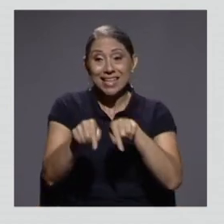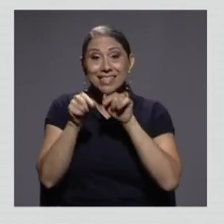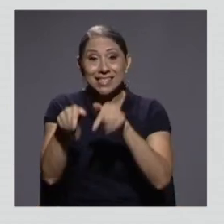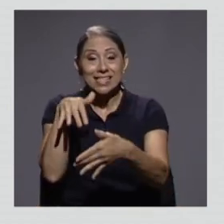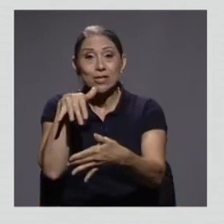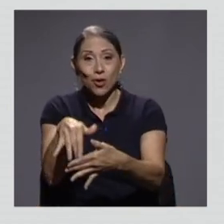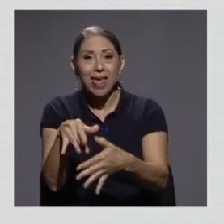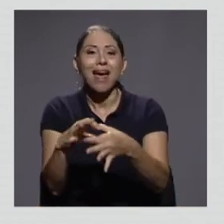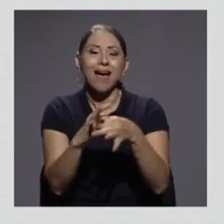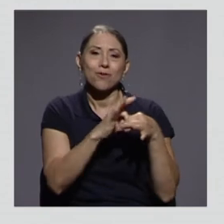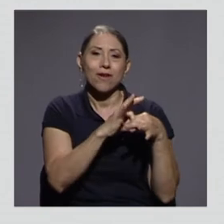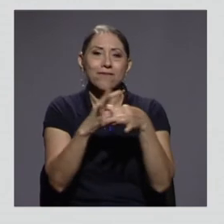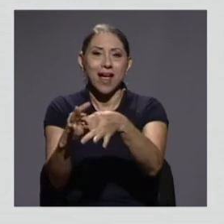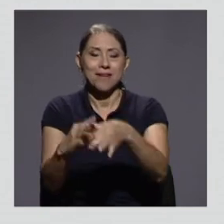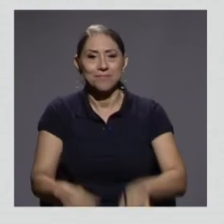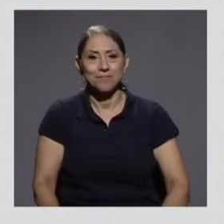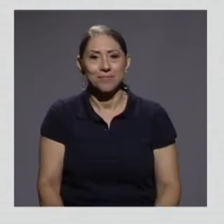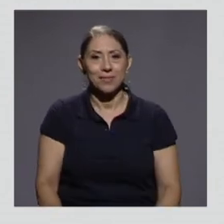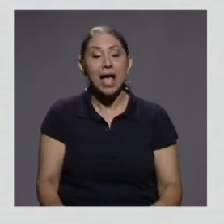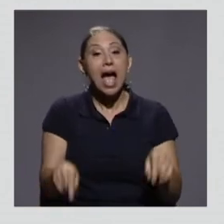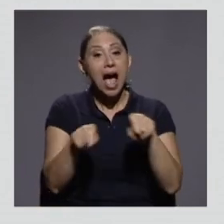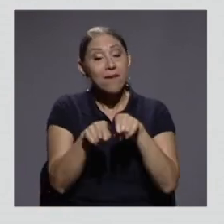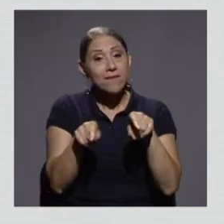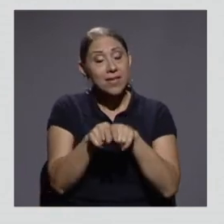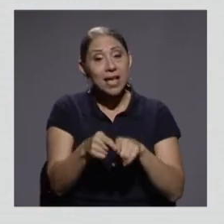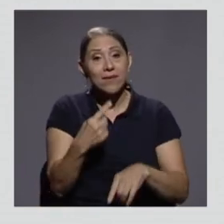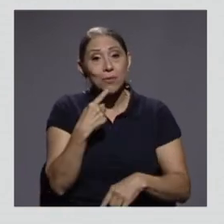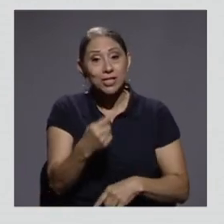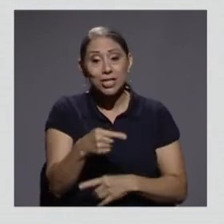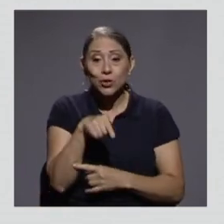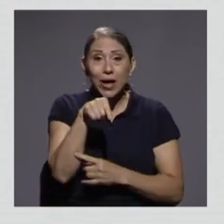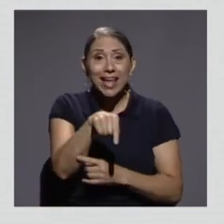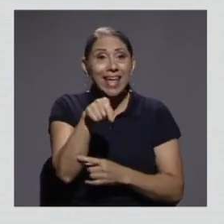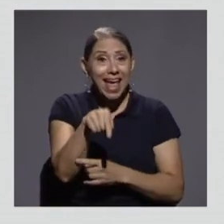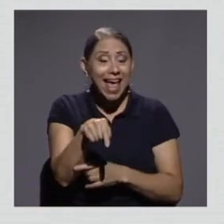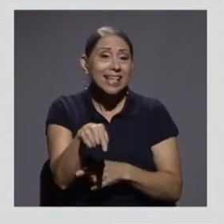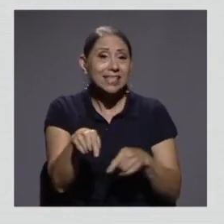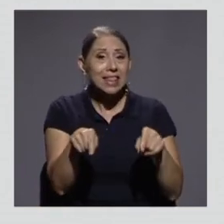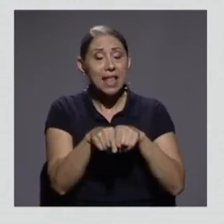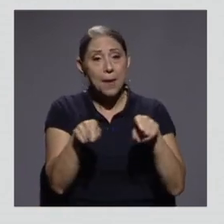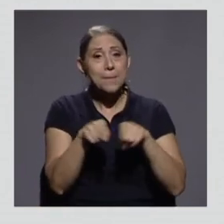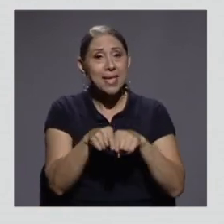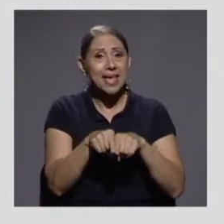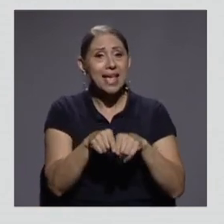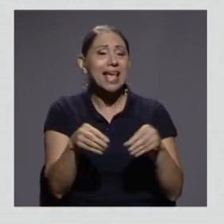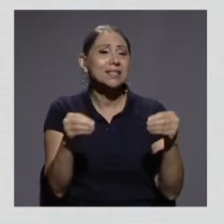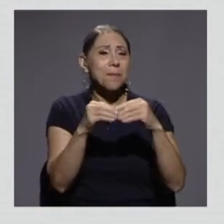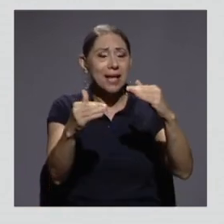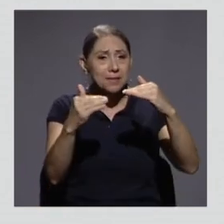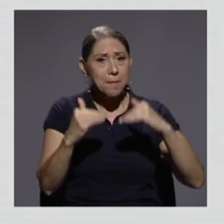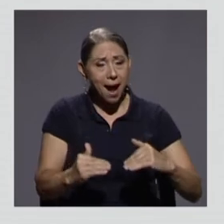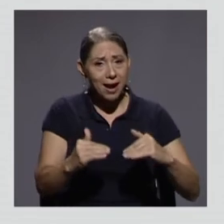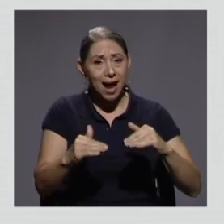también que esa asistencia es más baja también cuando está en un hogar con climas educativos bajos.